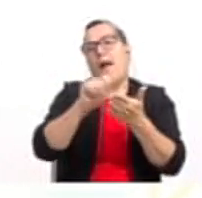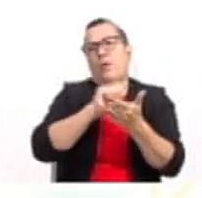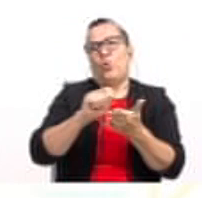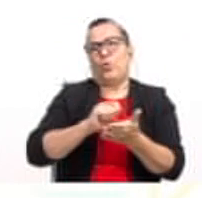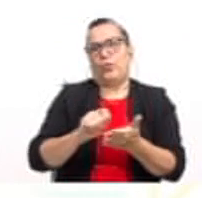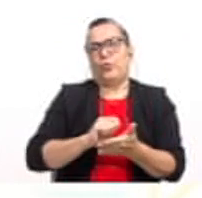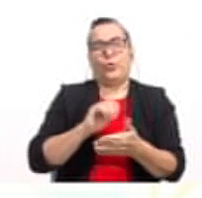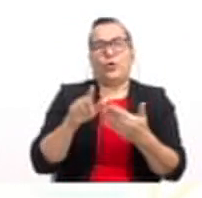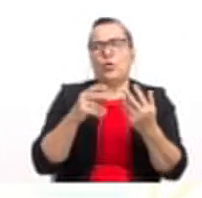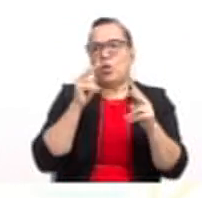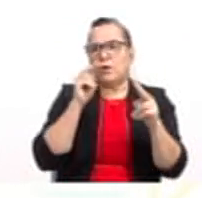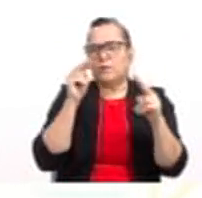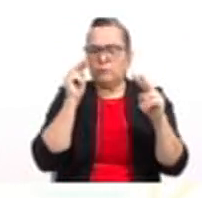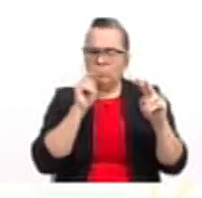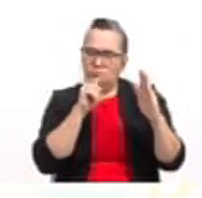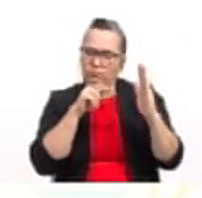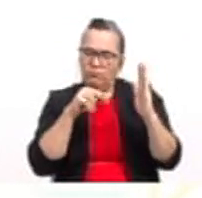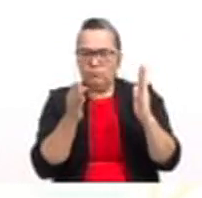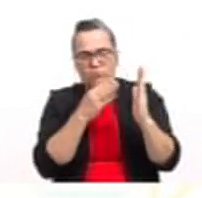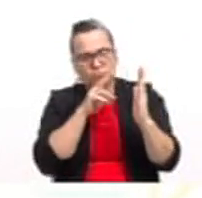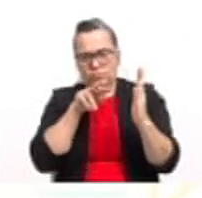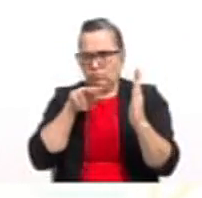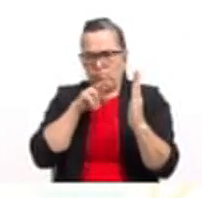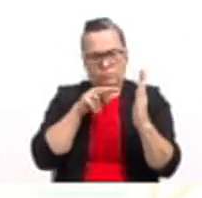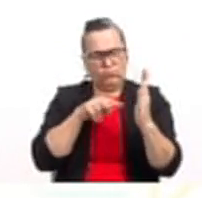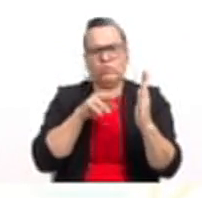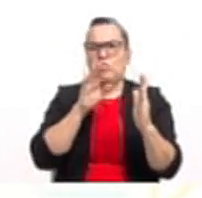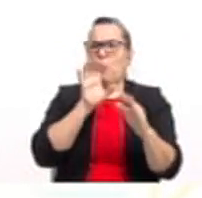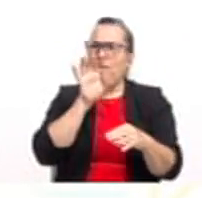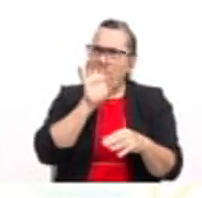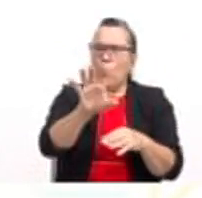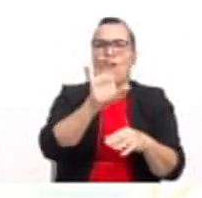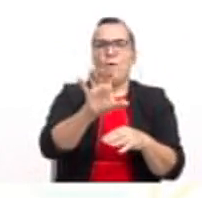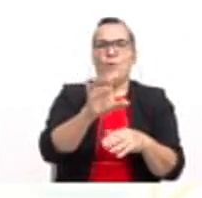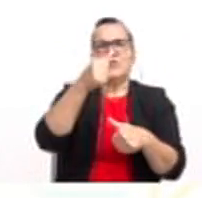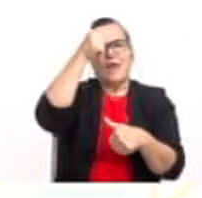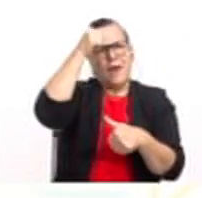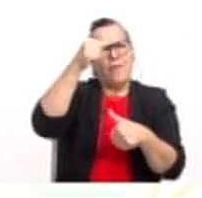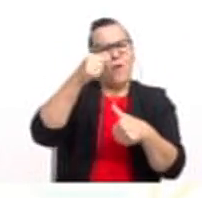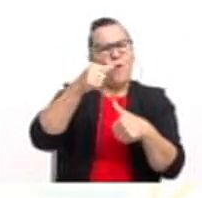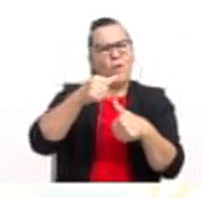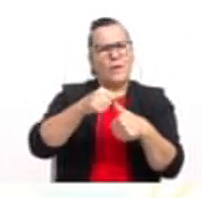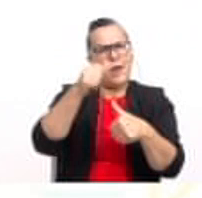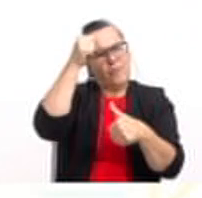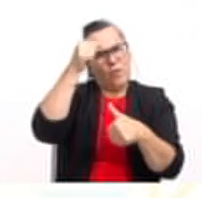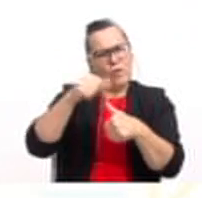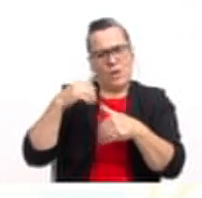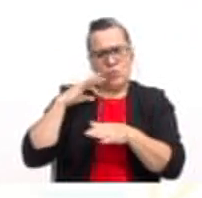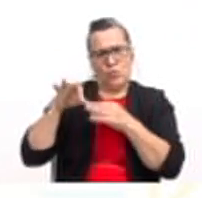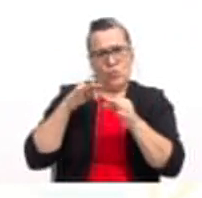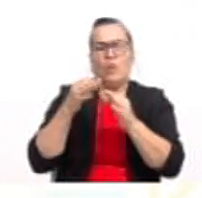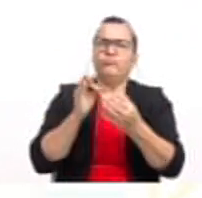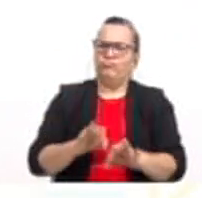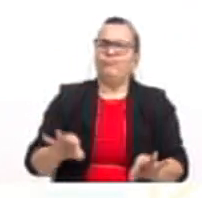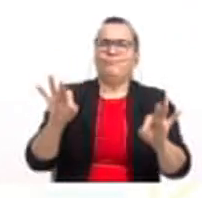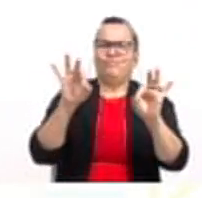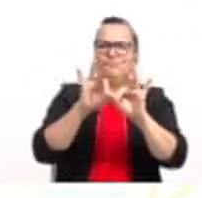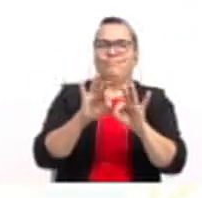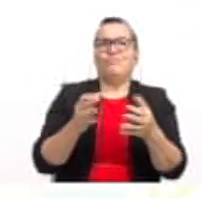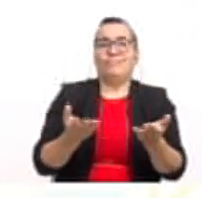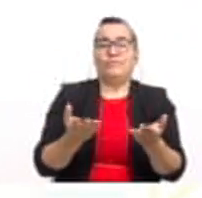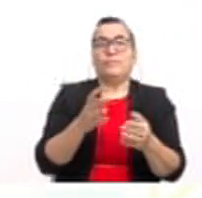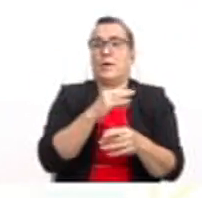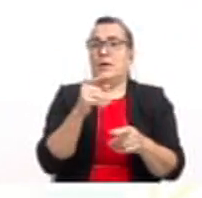y ver sus propios apuntes, que va a ser muy importante para recordar todo lo que expliquemos en la clase del día de hoy.